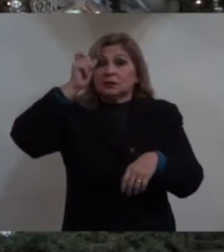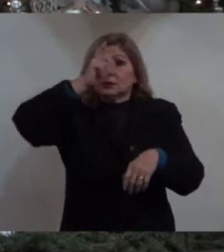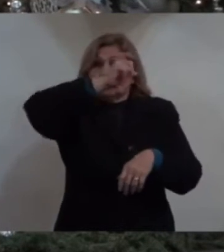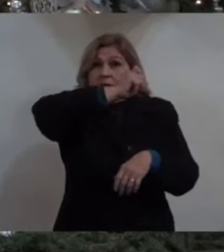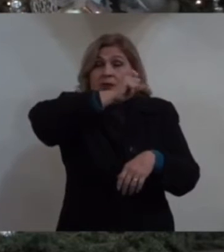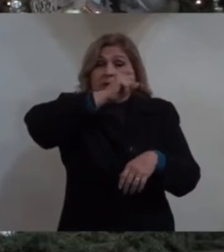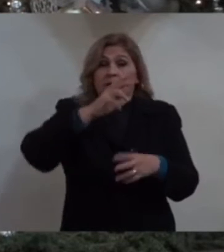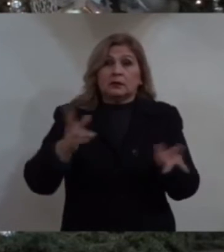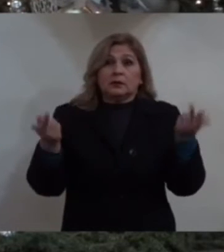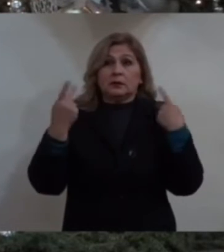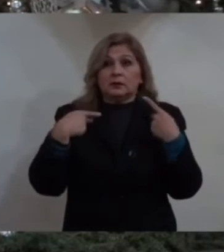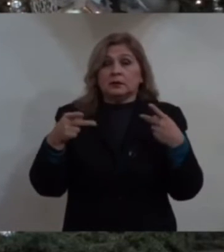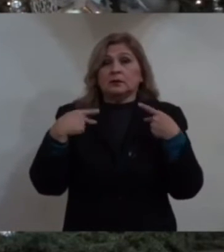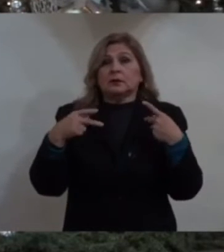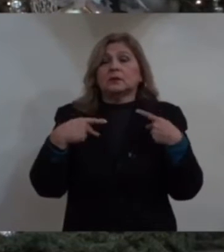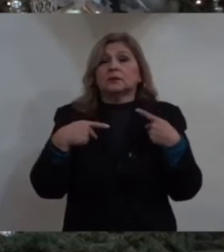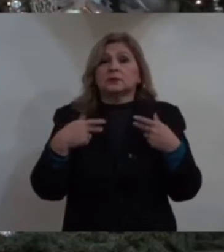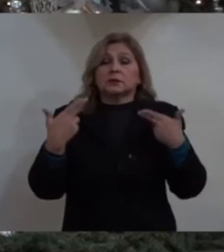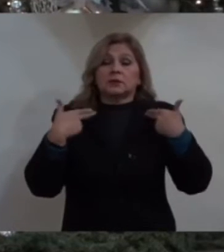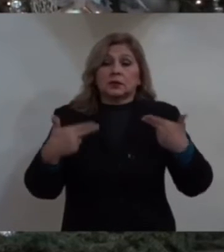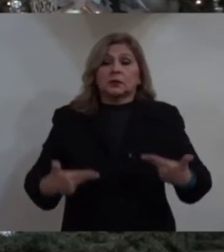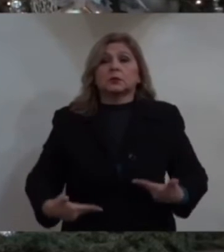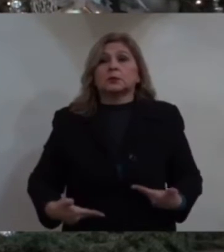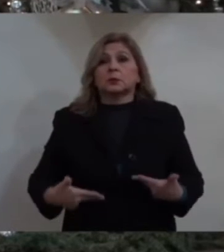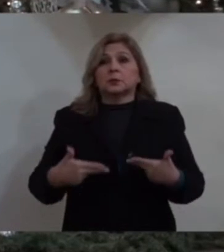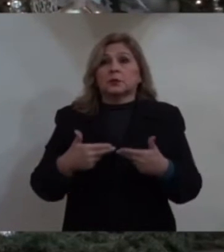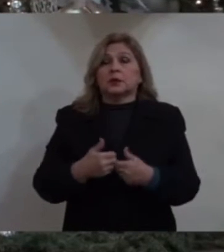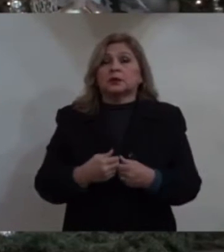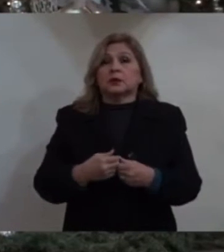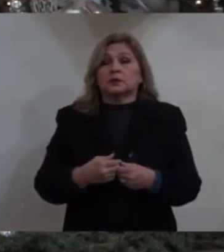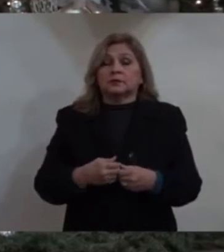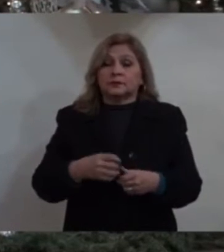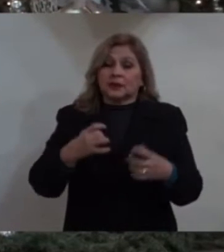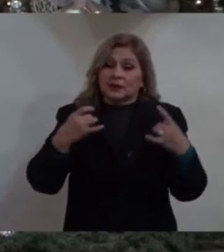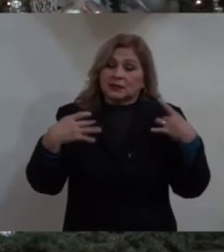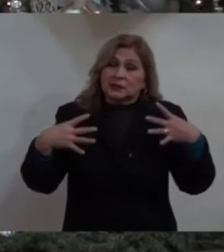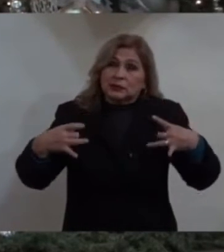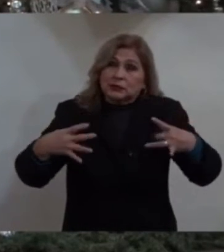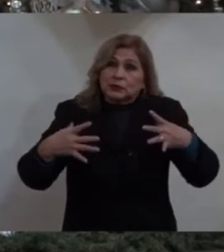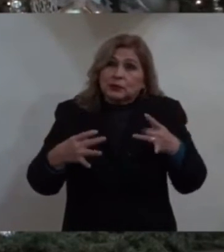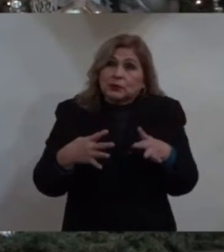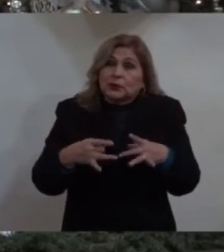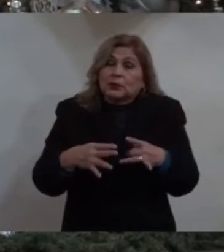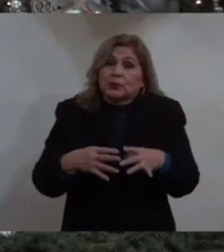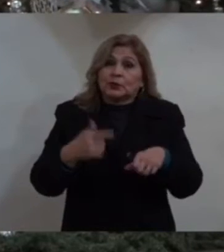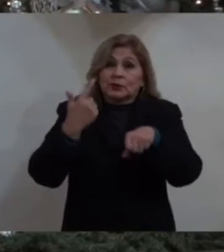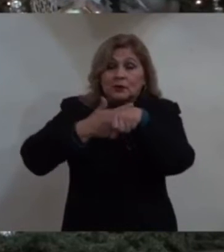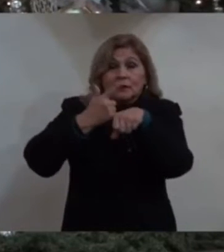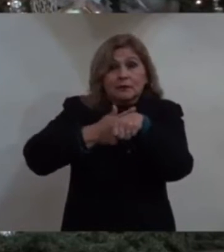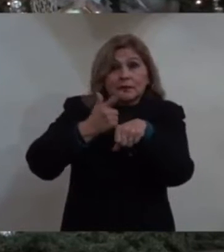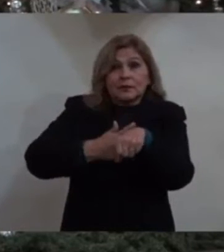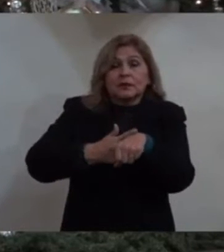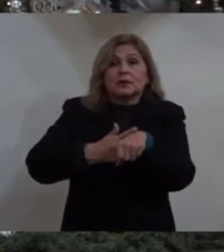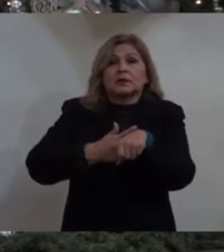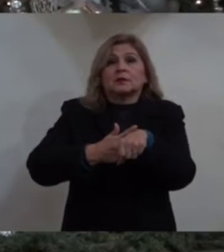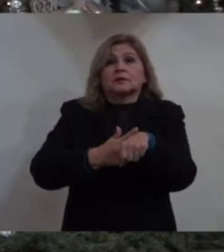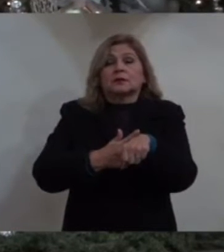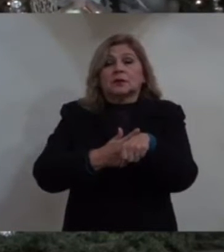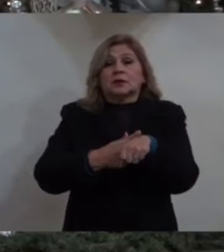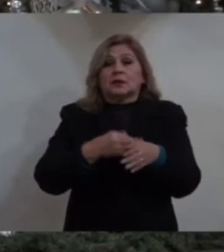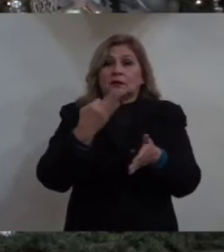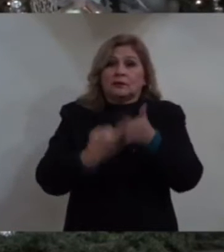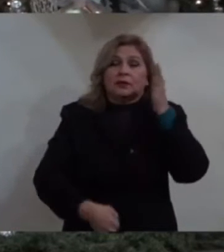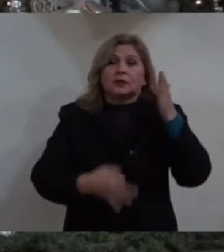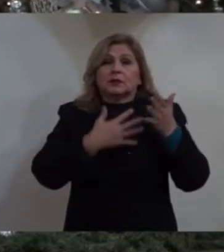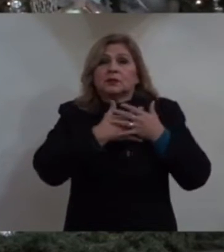personas, de ser humanos, el dolor, la enfermedad, el desamor,